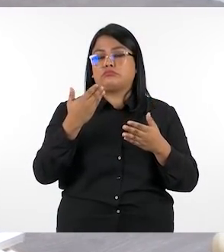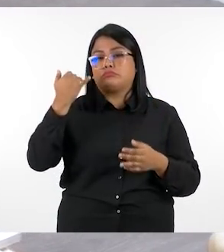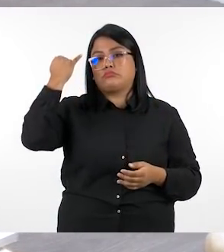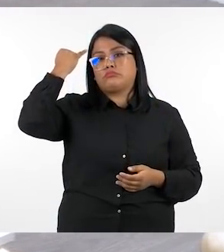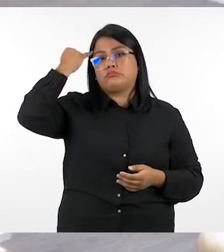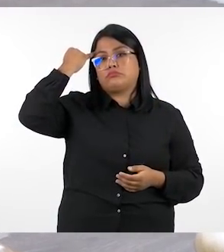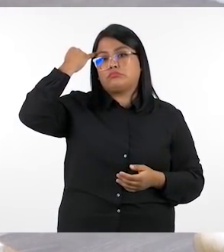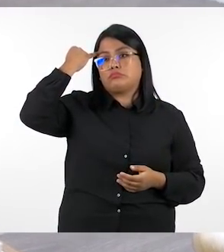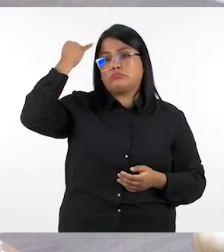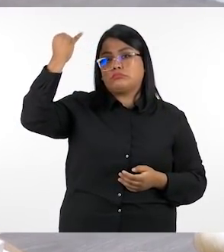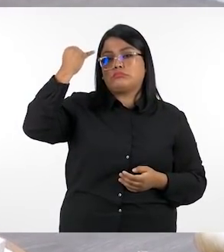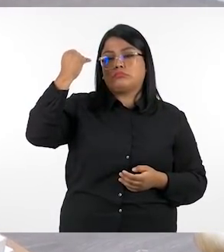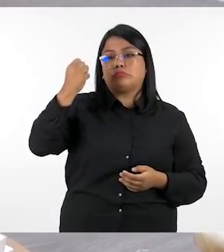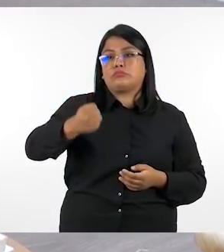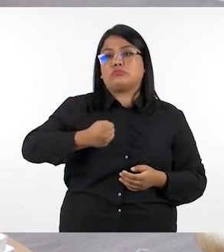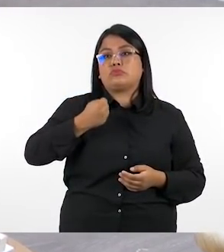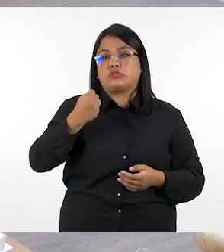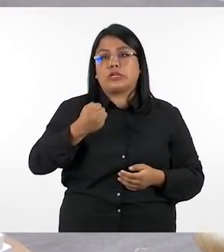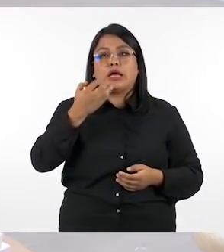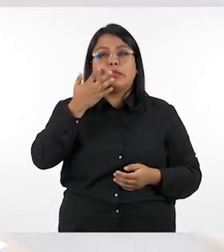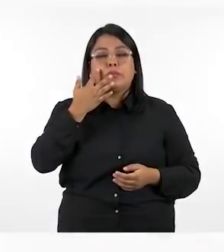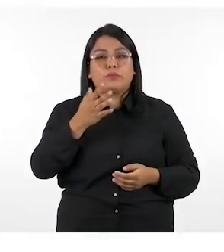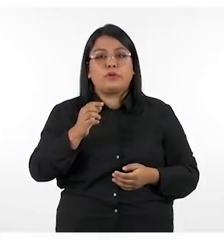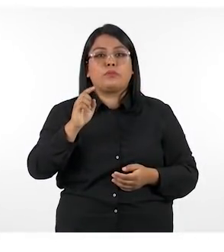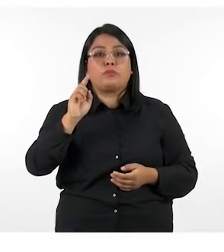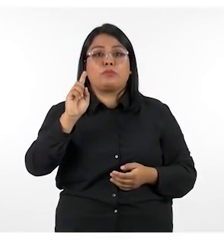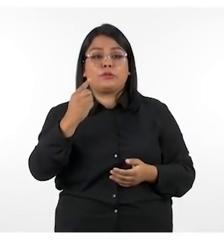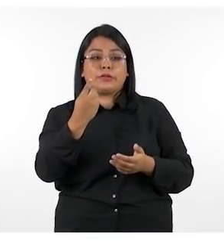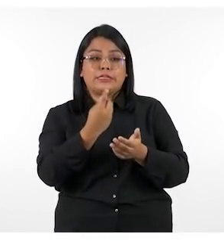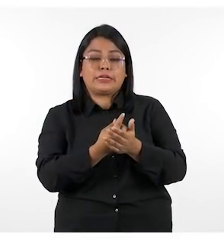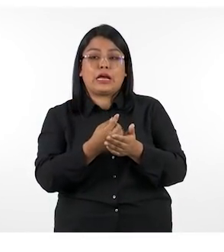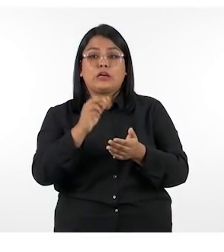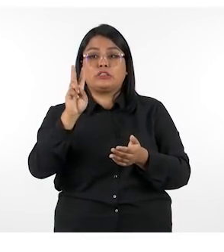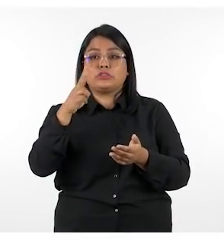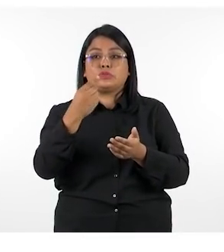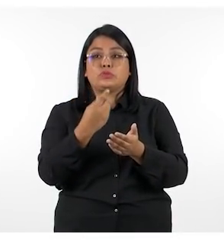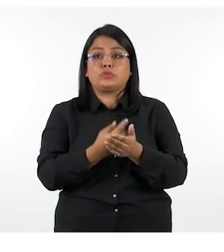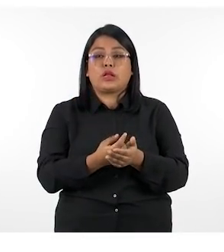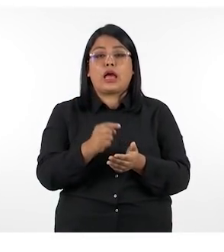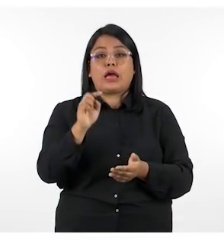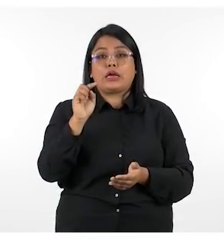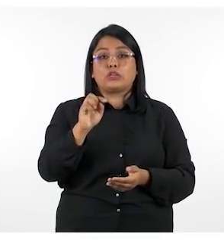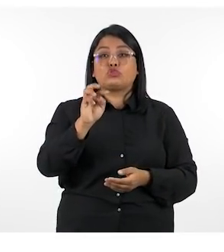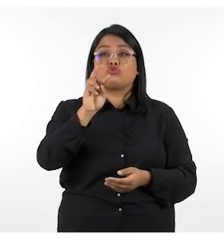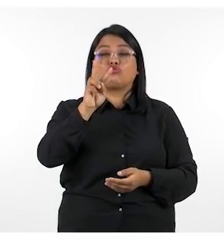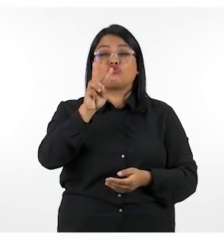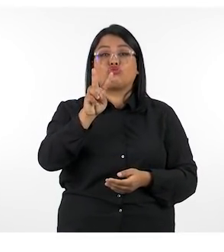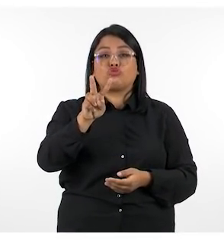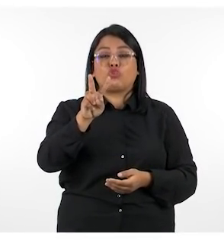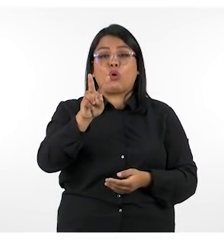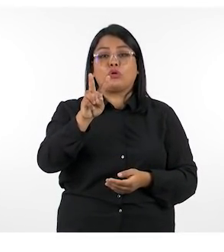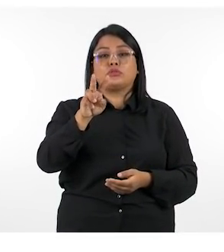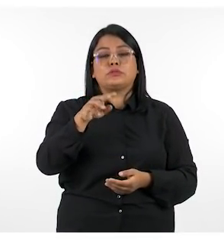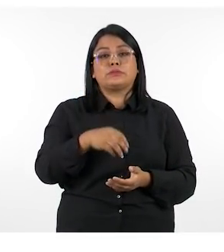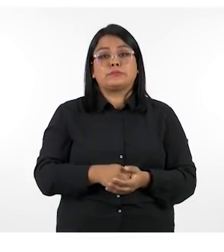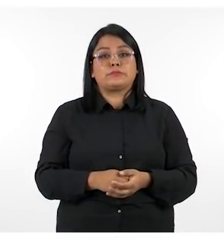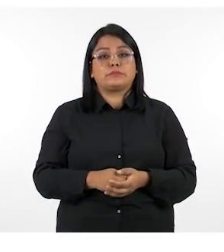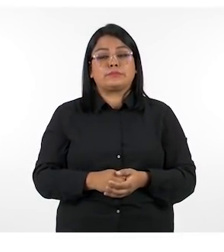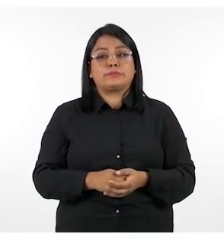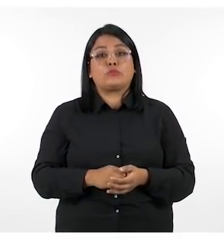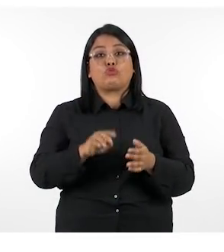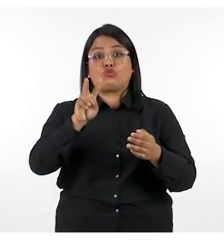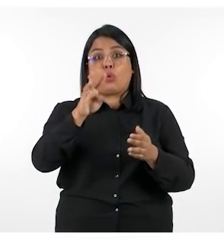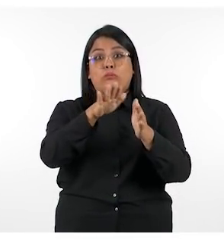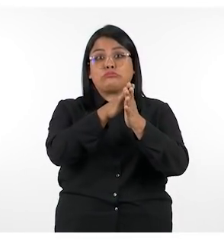casos particulares como lo son primer grado y segundo grado para estos grados tenemos dos tomos en nuestro